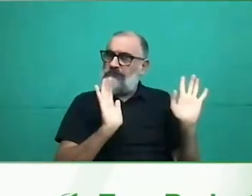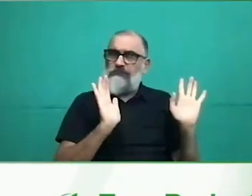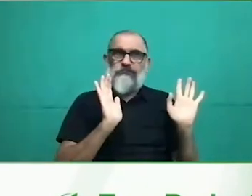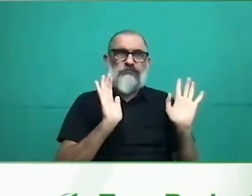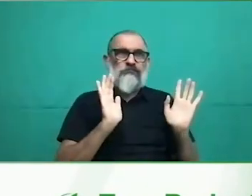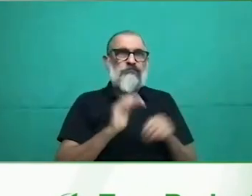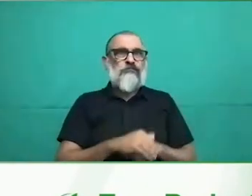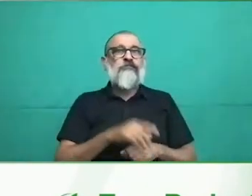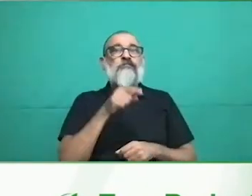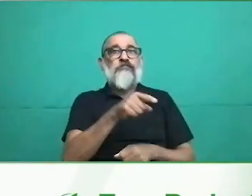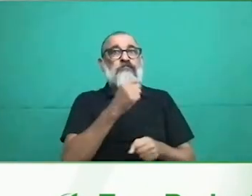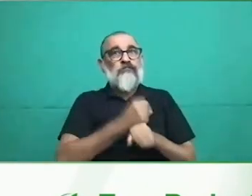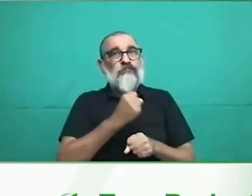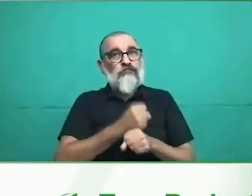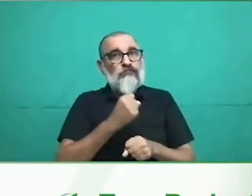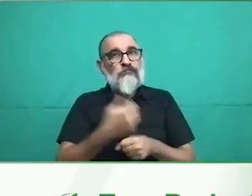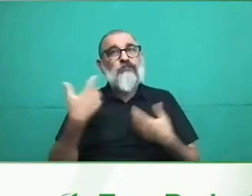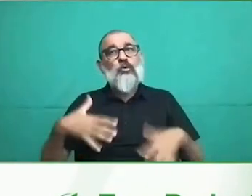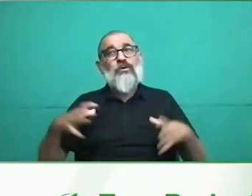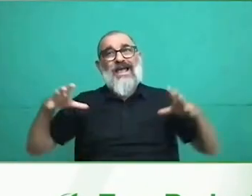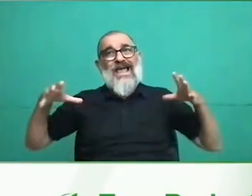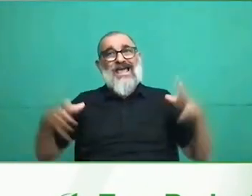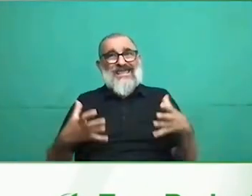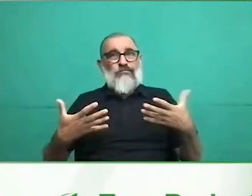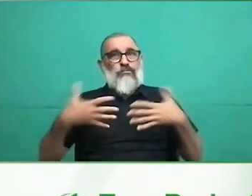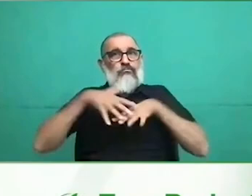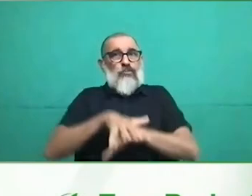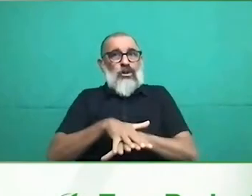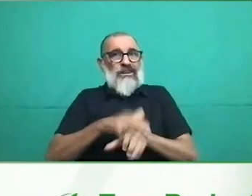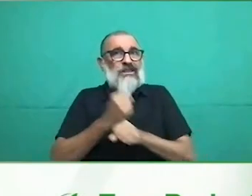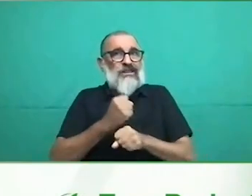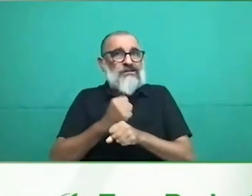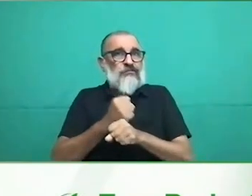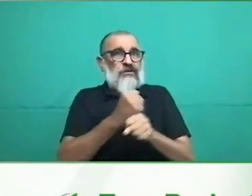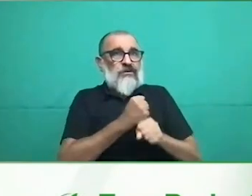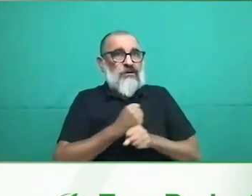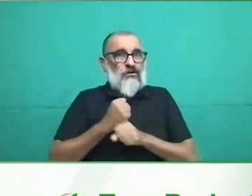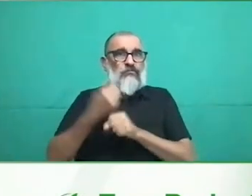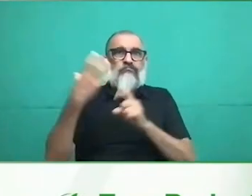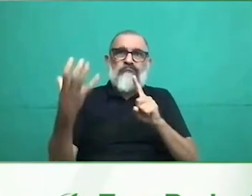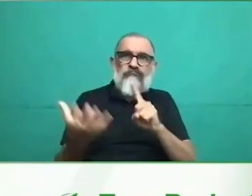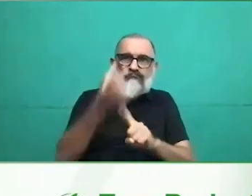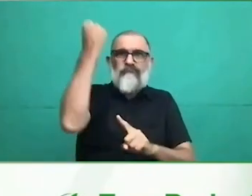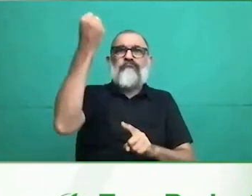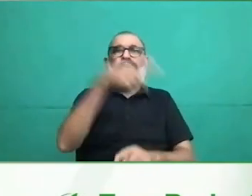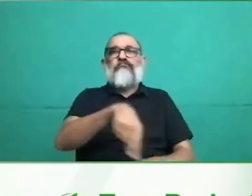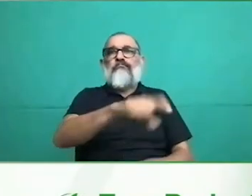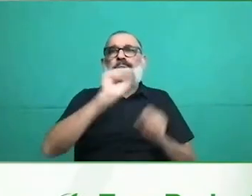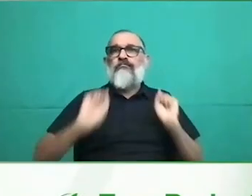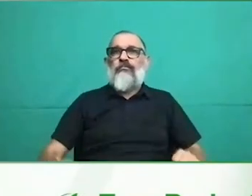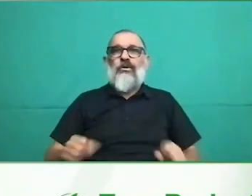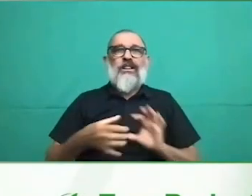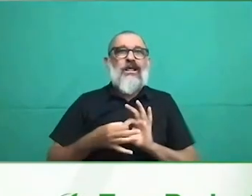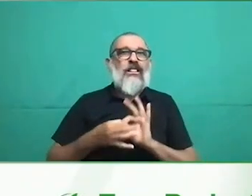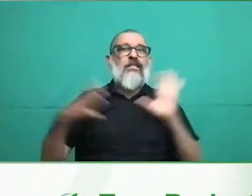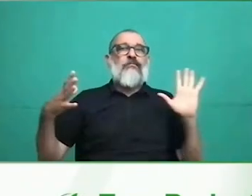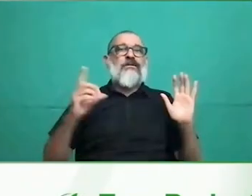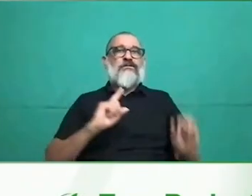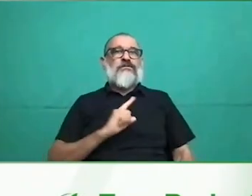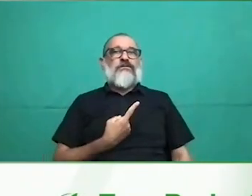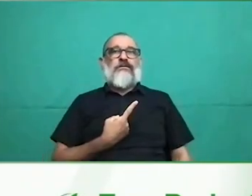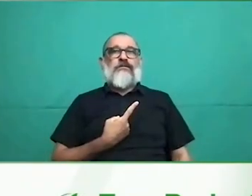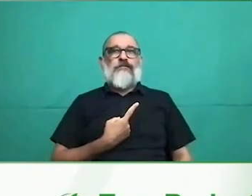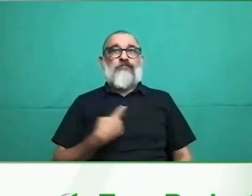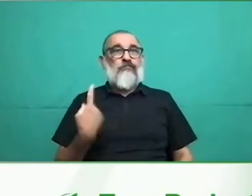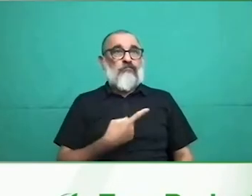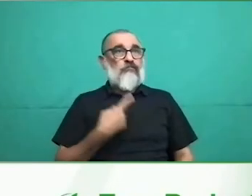ellos, eh, bueno, el coordinador del CAR tendría una sanción judicial. Sin embargo,